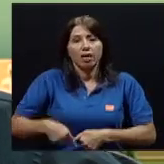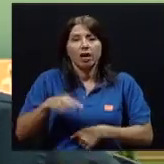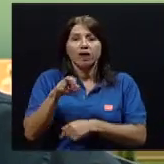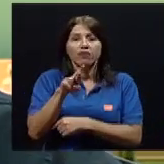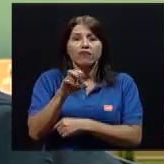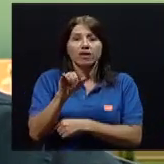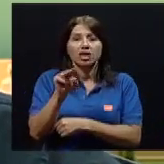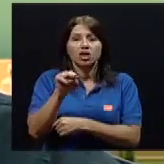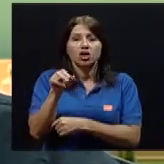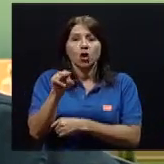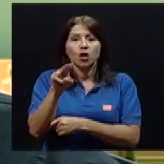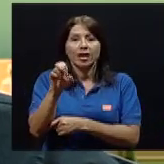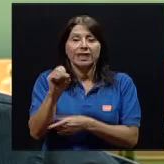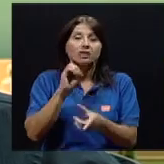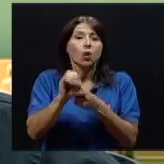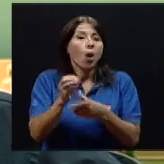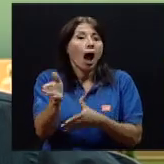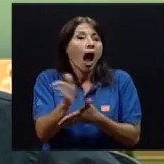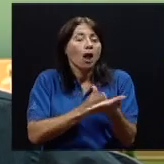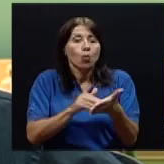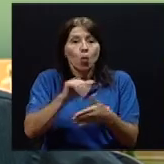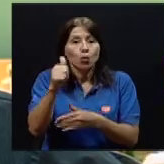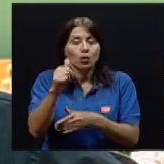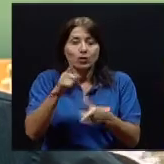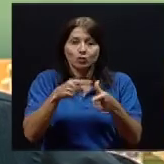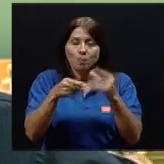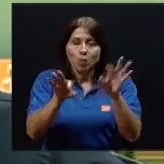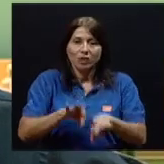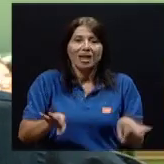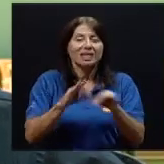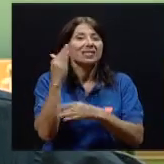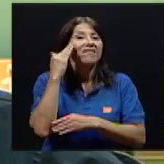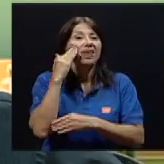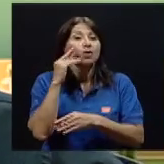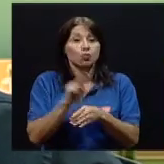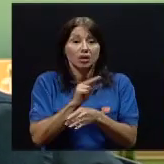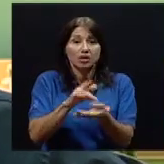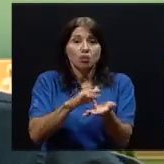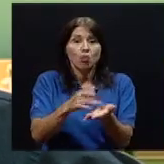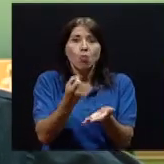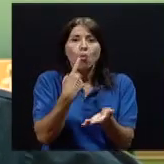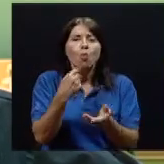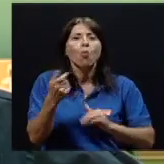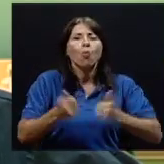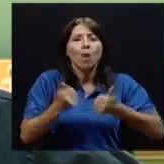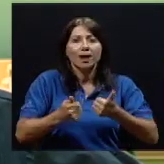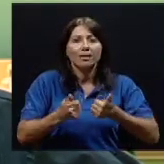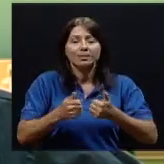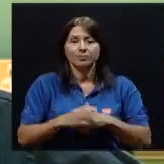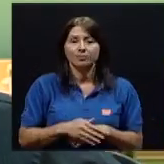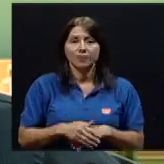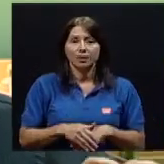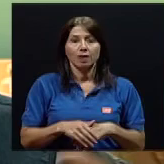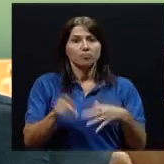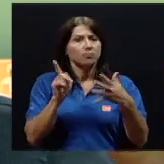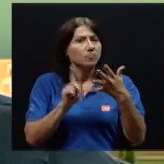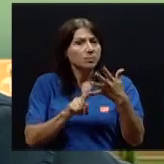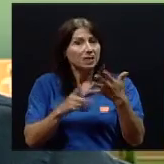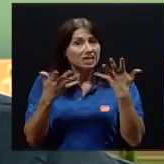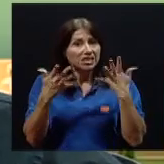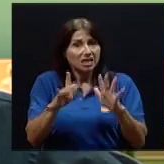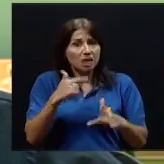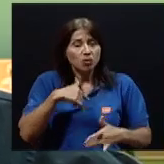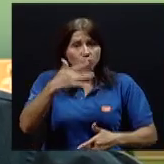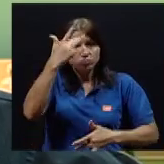importante saber qué tipo de fármacos utilizo. Y última recomendación, si ya tengo algún padecimiento, entonces